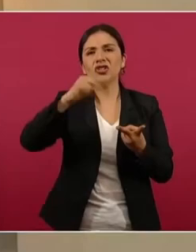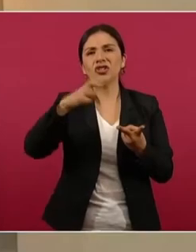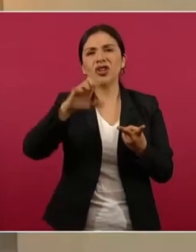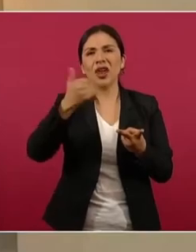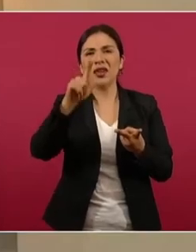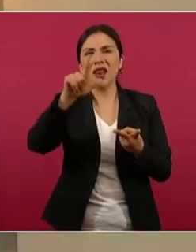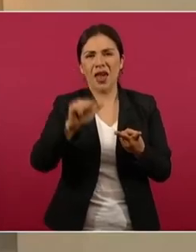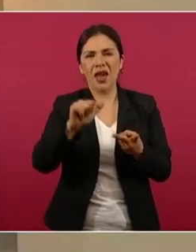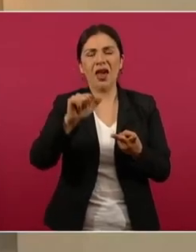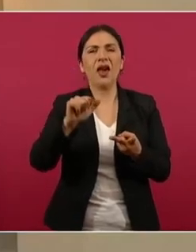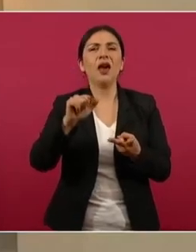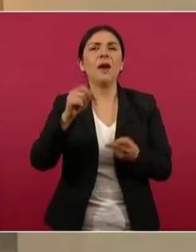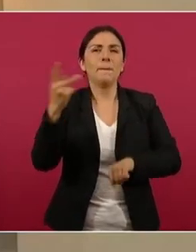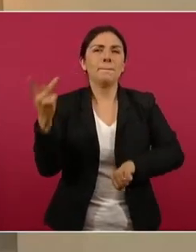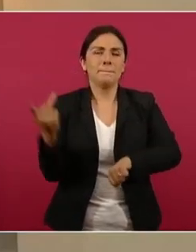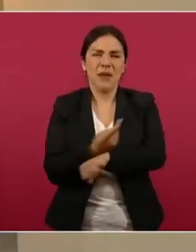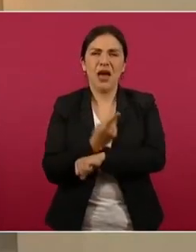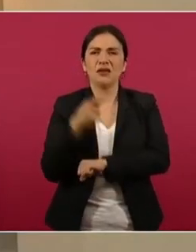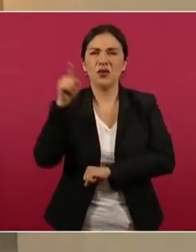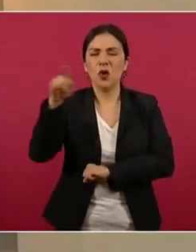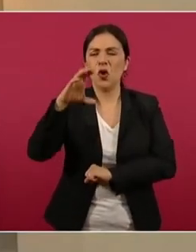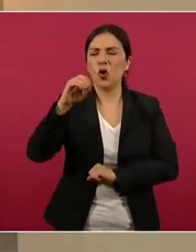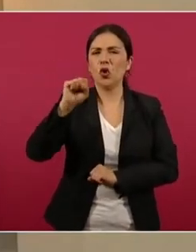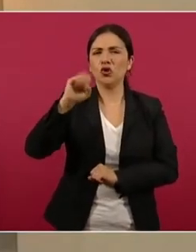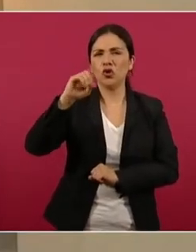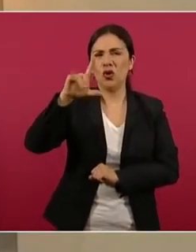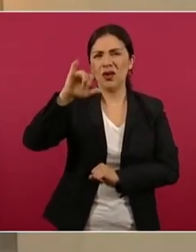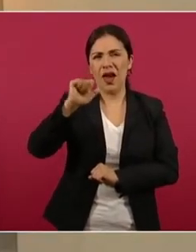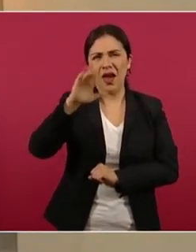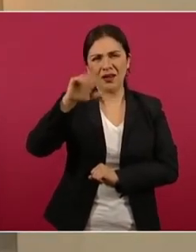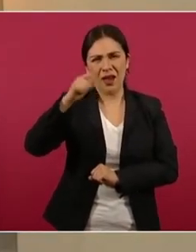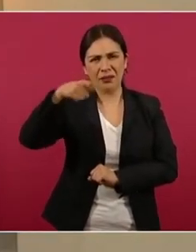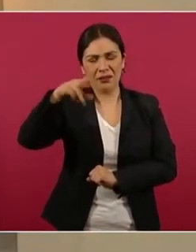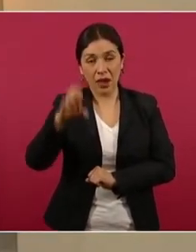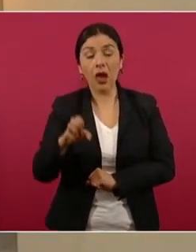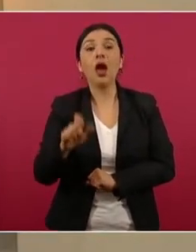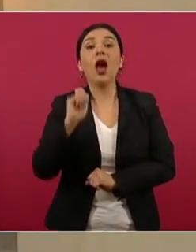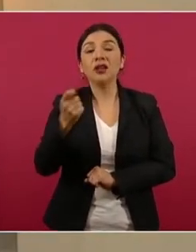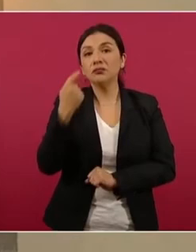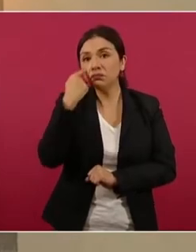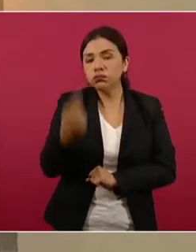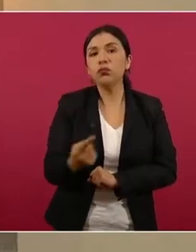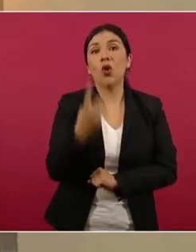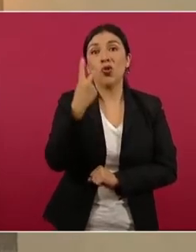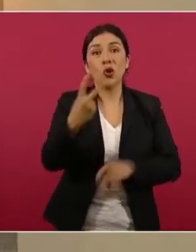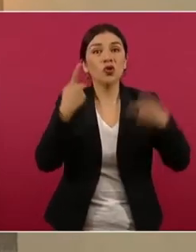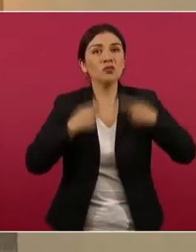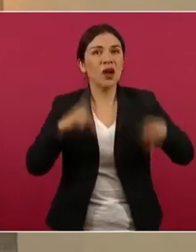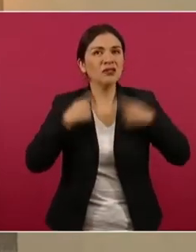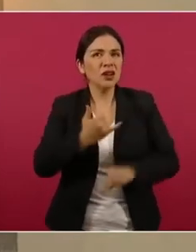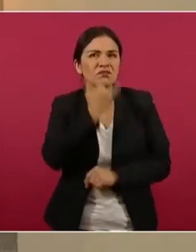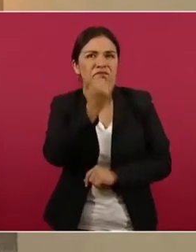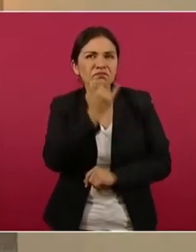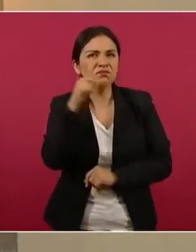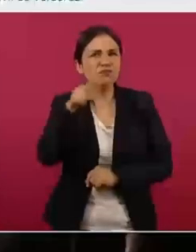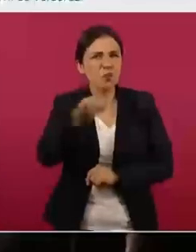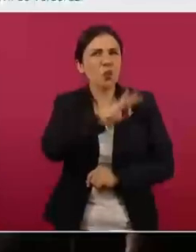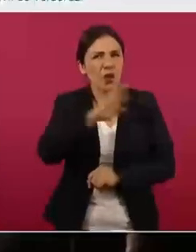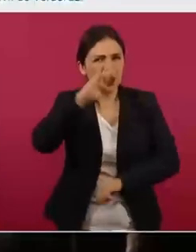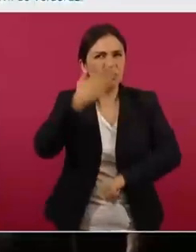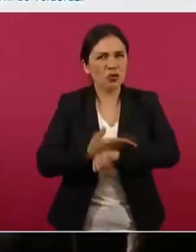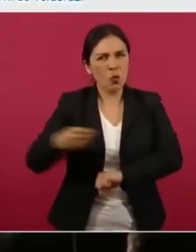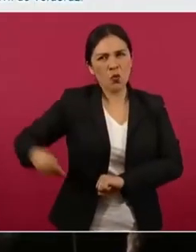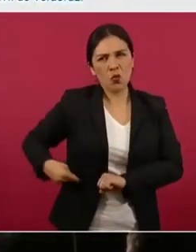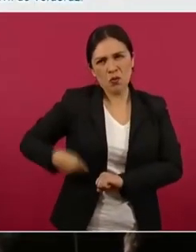evento de Cozoliacaque, dos de los presuntos autores de este feminicidio cometido en